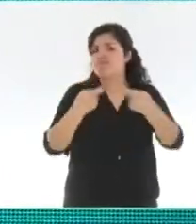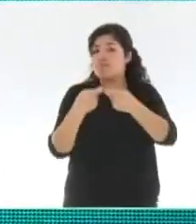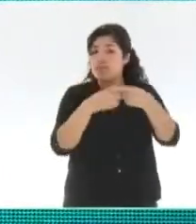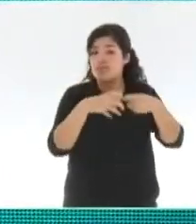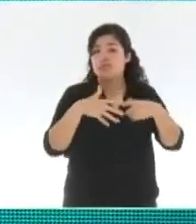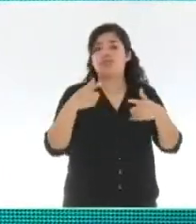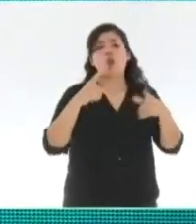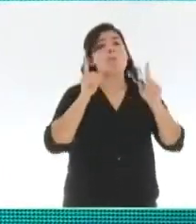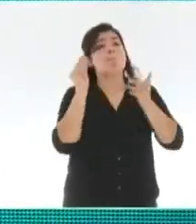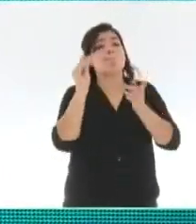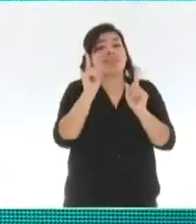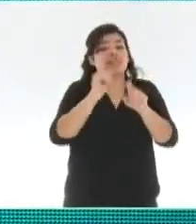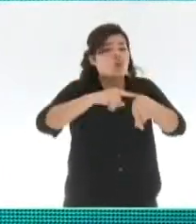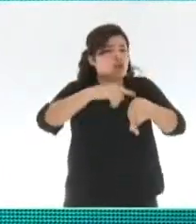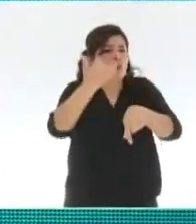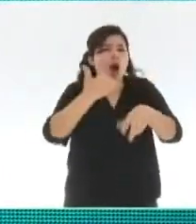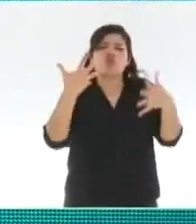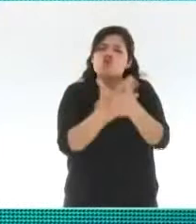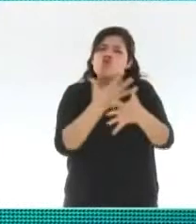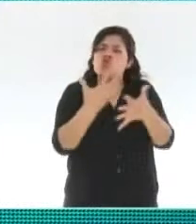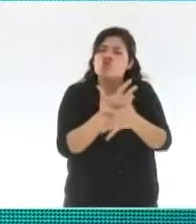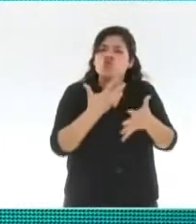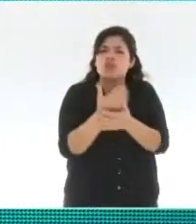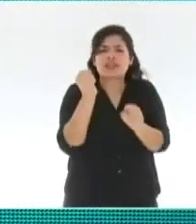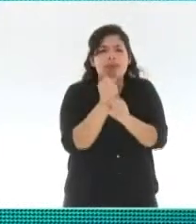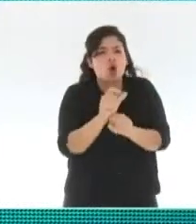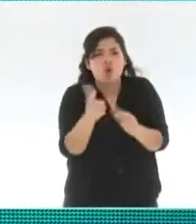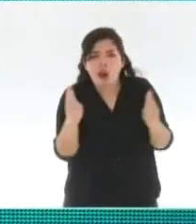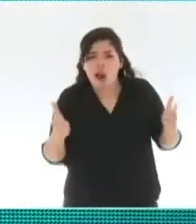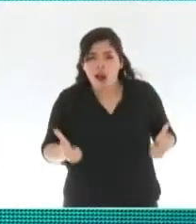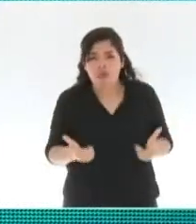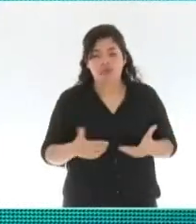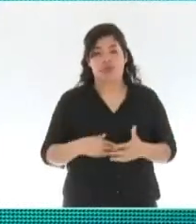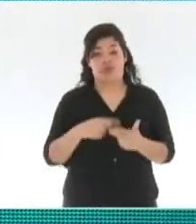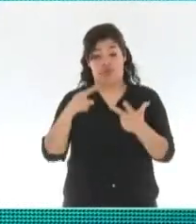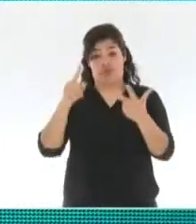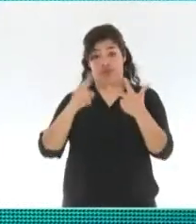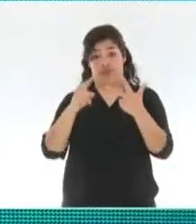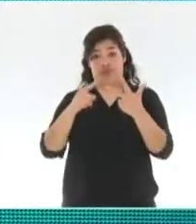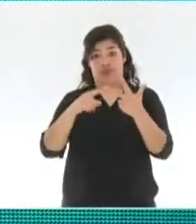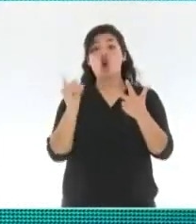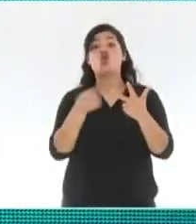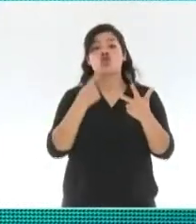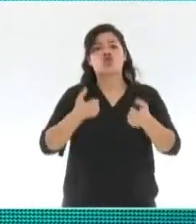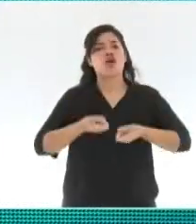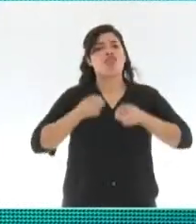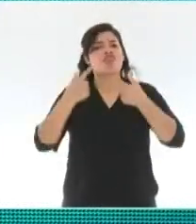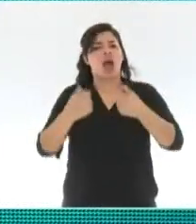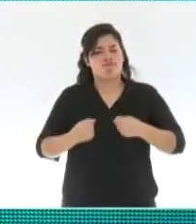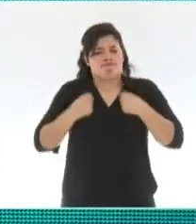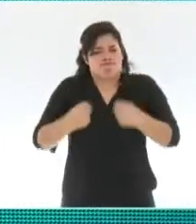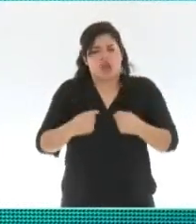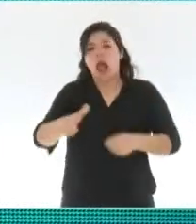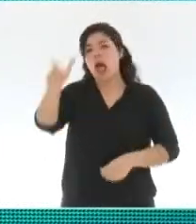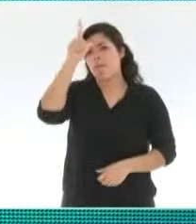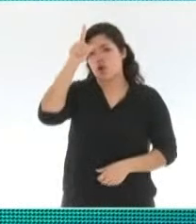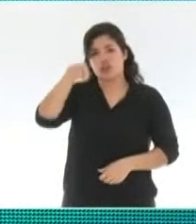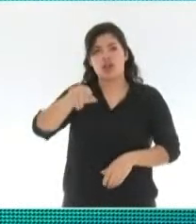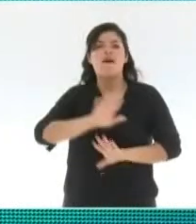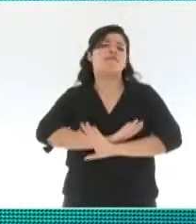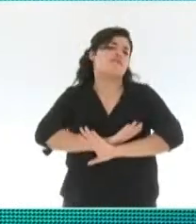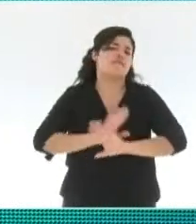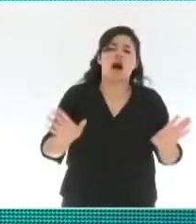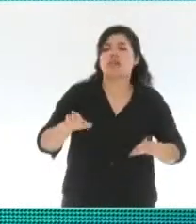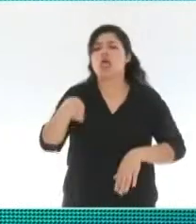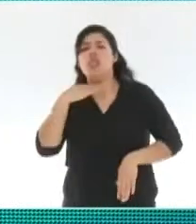de desocupación. Y como tercer punto, vamos a empoderar a la policía. Basta de que el delincuente sea siempre la víctima. Y en